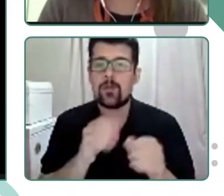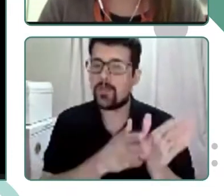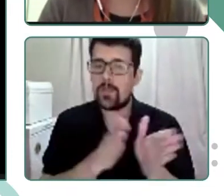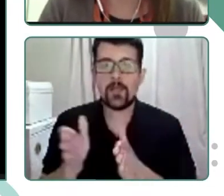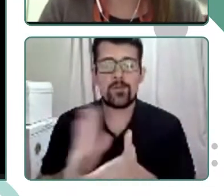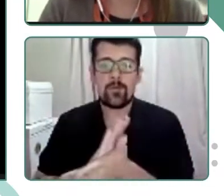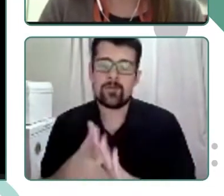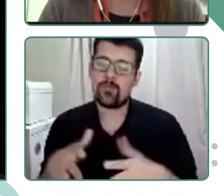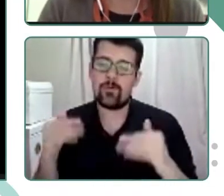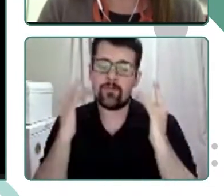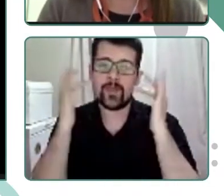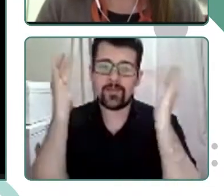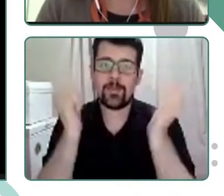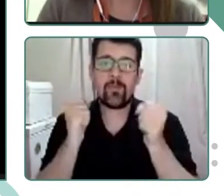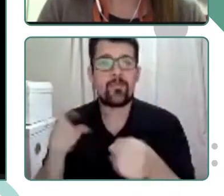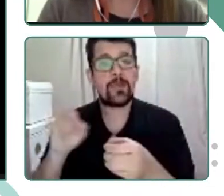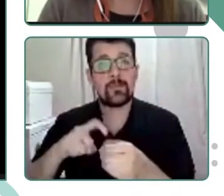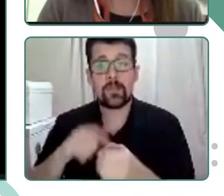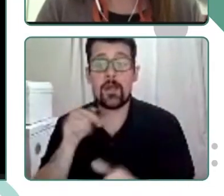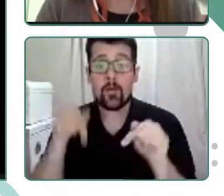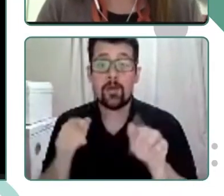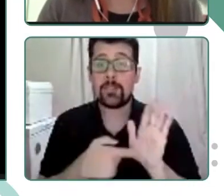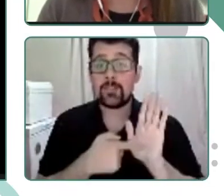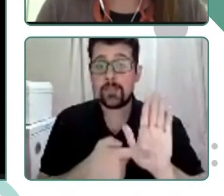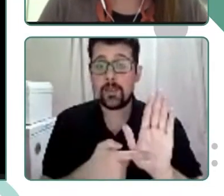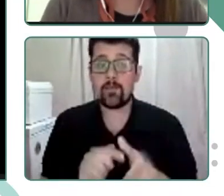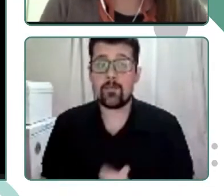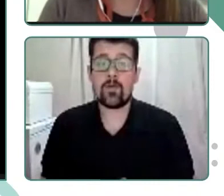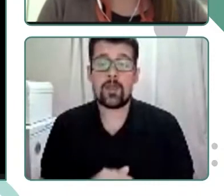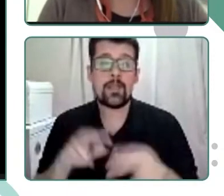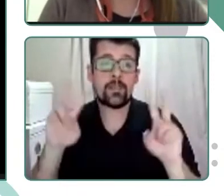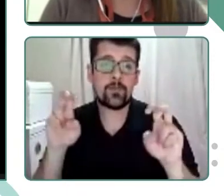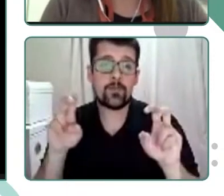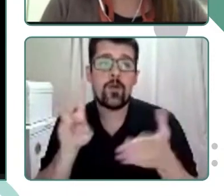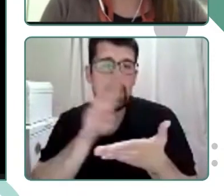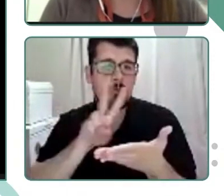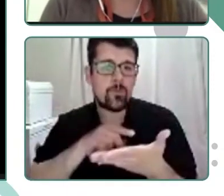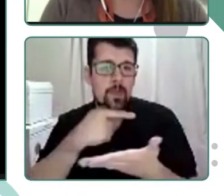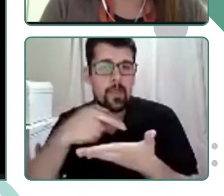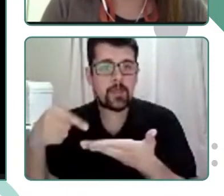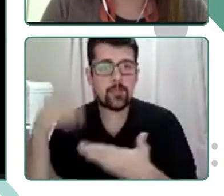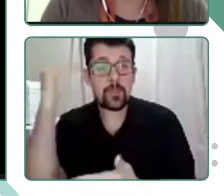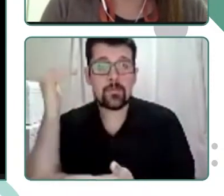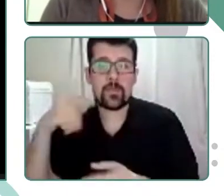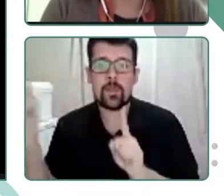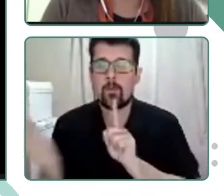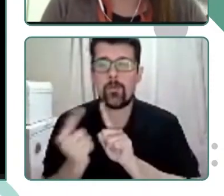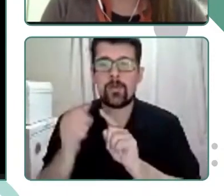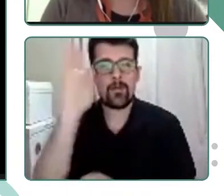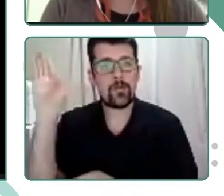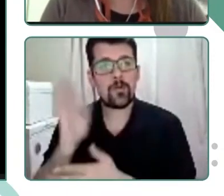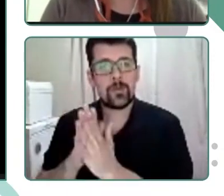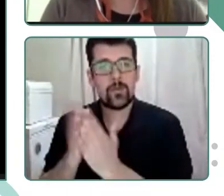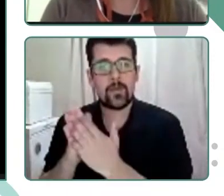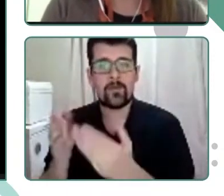muy contentas de participar. Bueno, presentaremos hoy la ponencia lectura, escritura, saberes y encuentros en la biblioteca escolar de escuelas rurales.